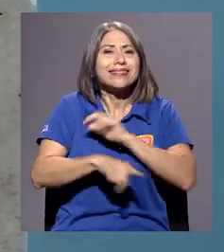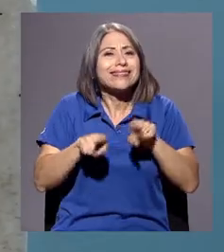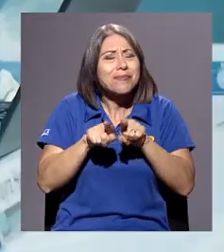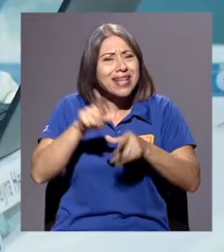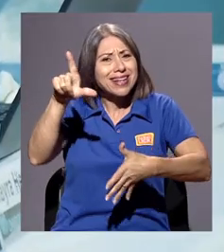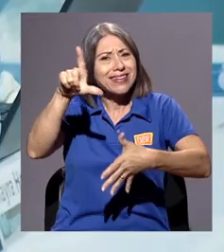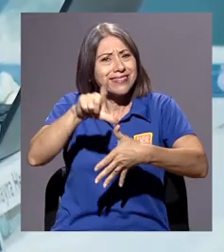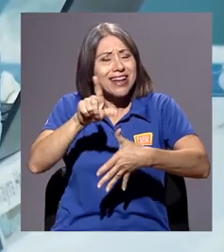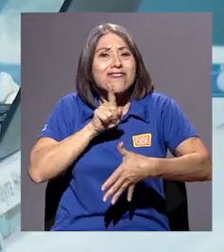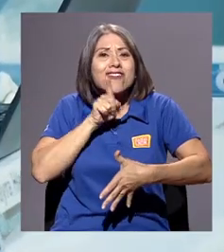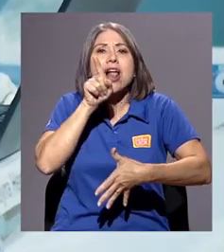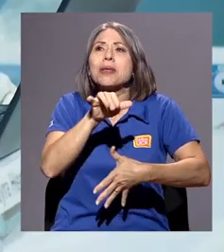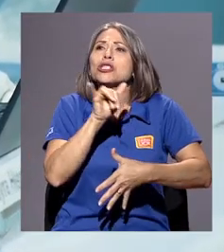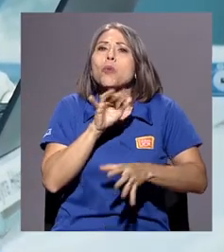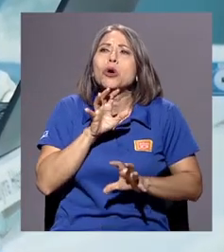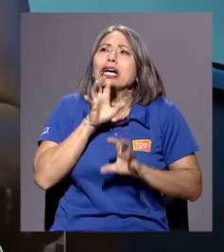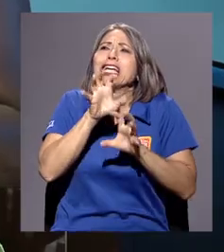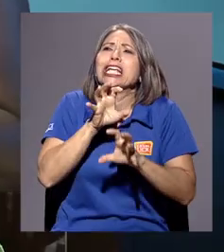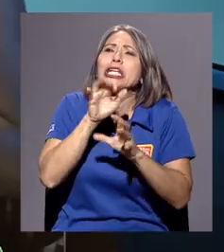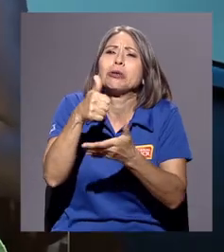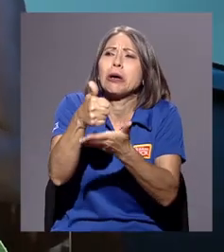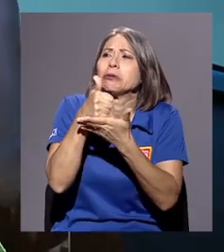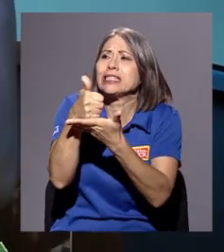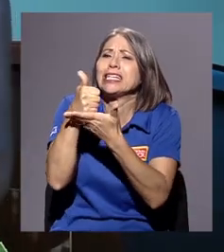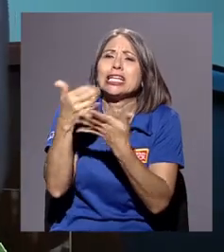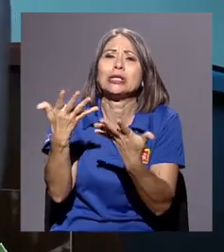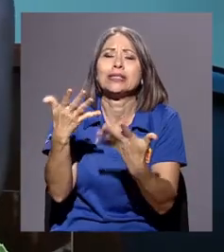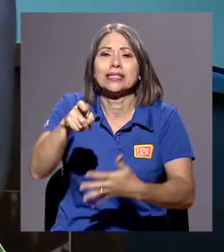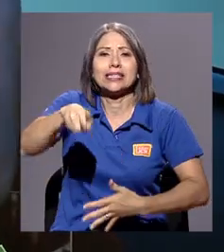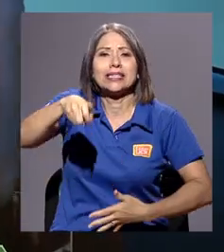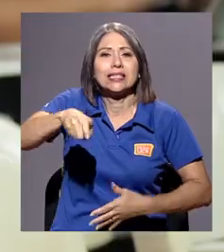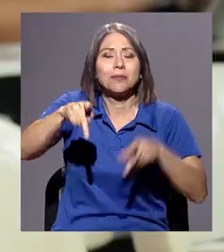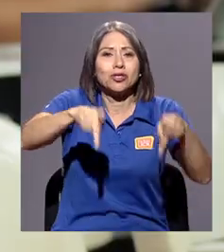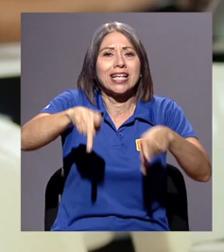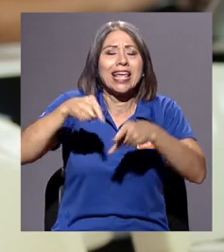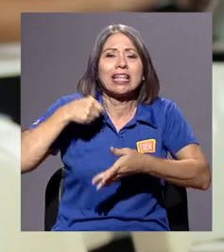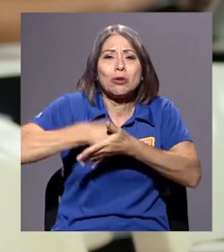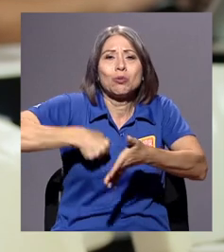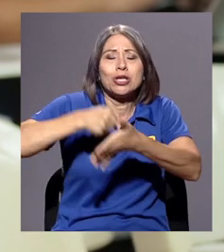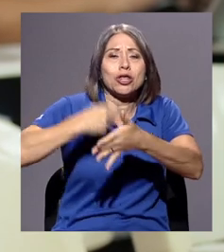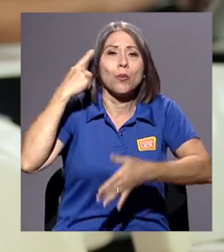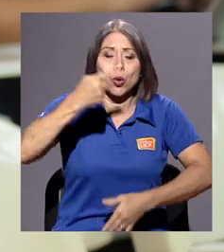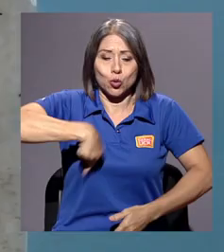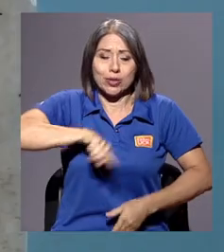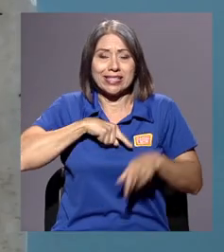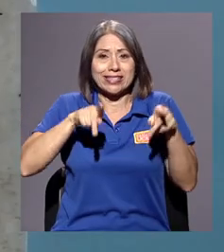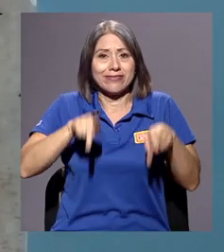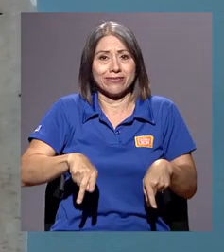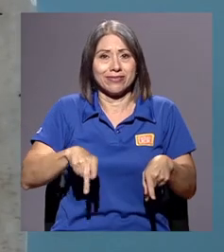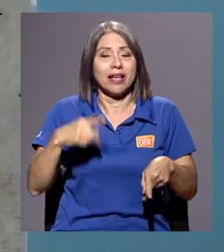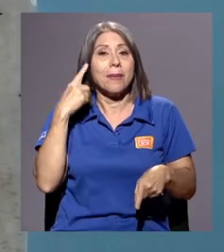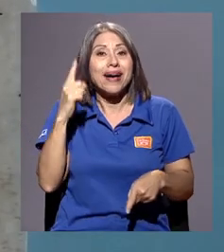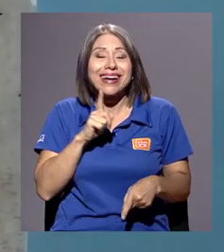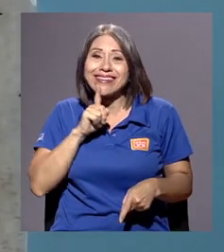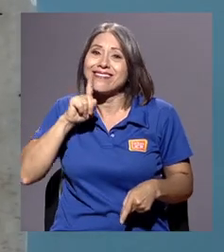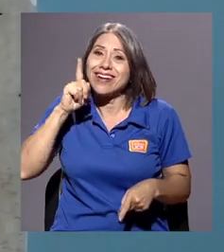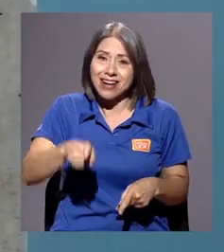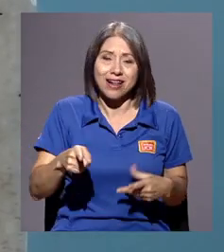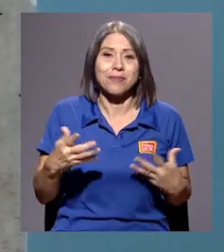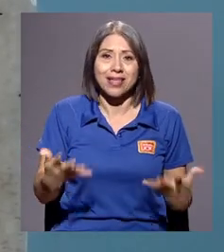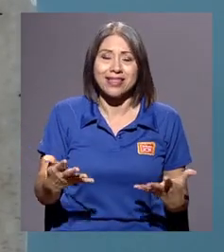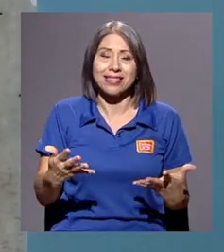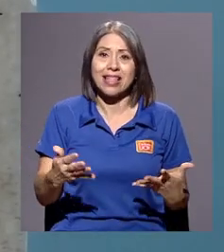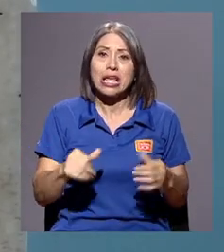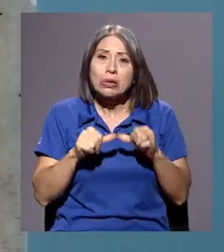toda Latinoamérica. Es un grito realmente de auxilio y de ayuda, es decir, necesitamos gente luchando por los nuestros para no quitarle realmente